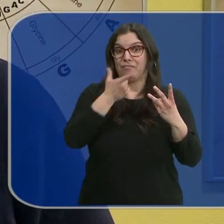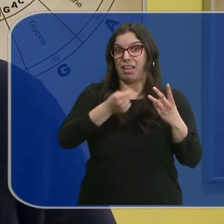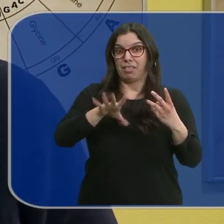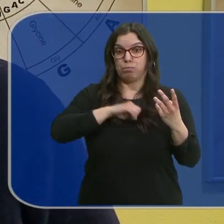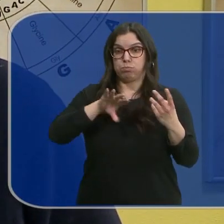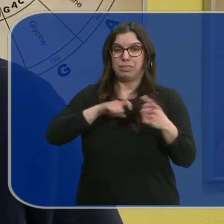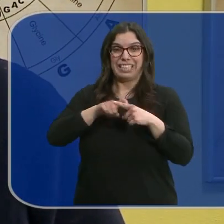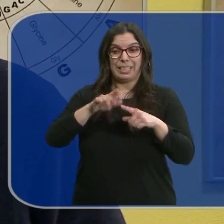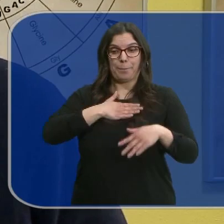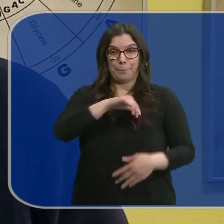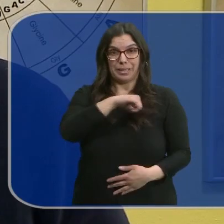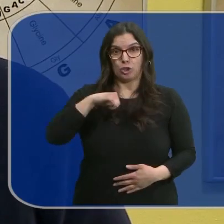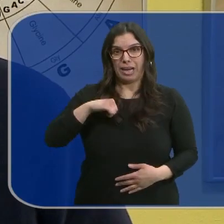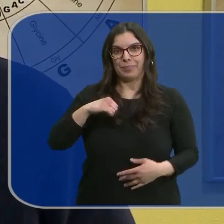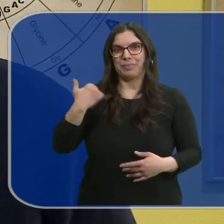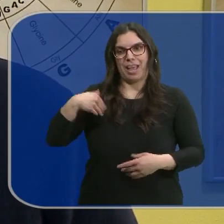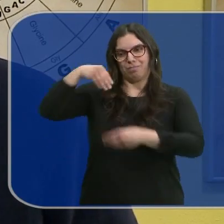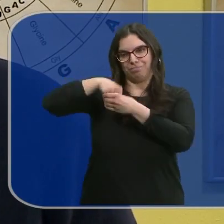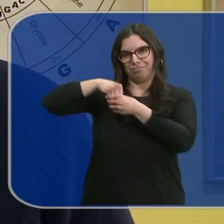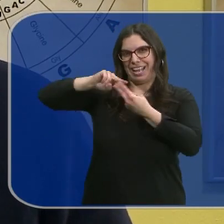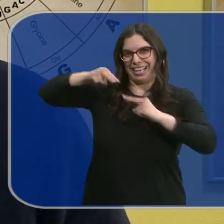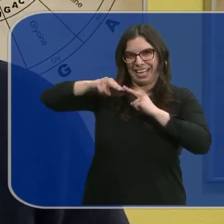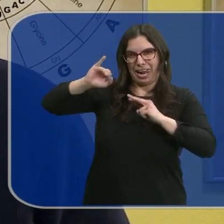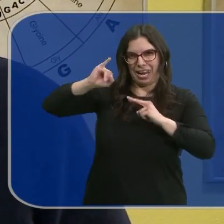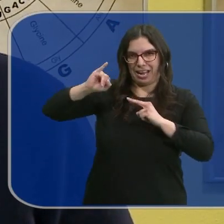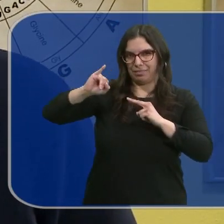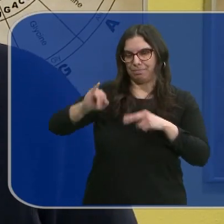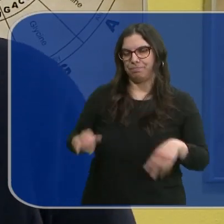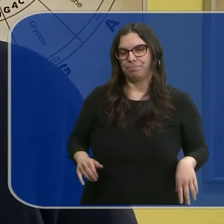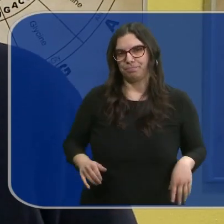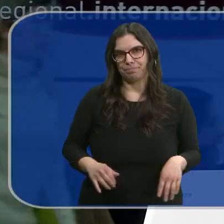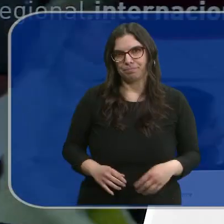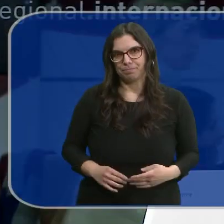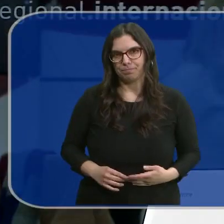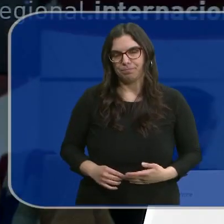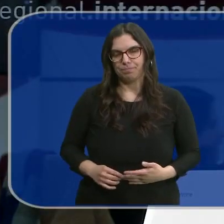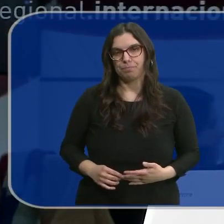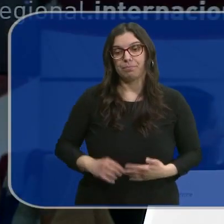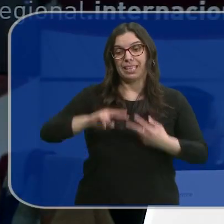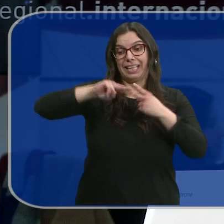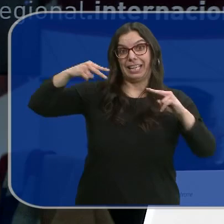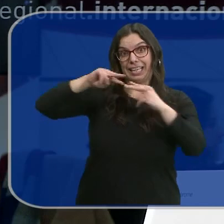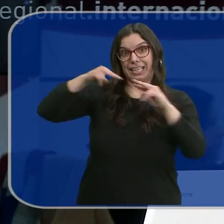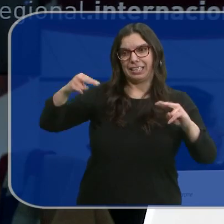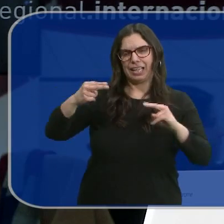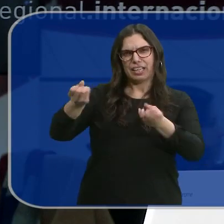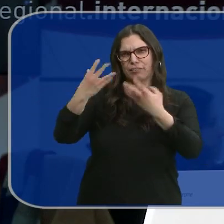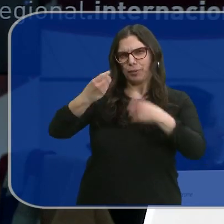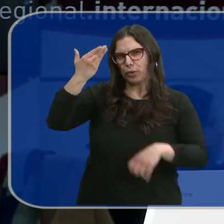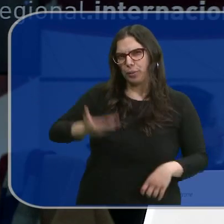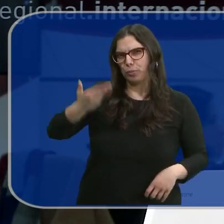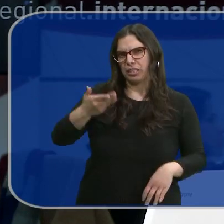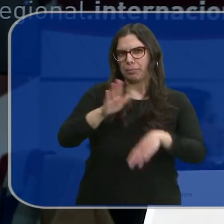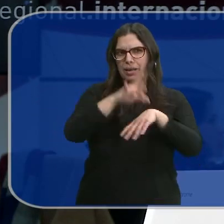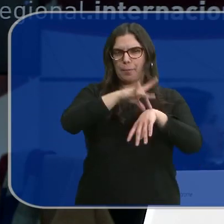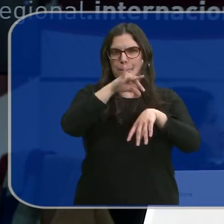características personales están de alguna manera codificadas en nuestro genoma. La genética ofrece información clave a